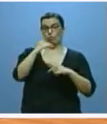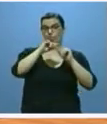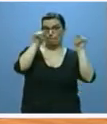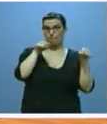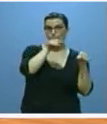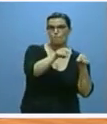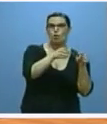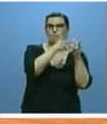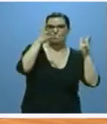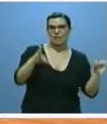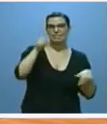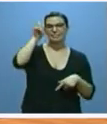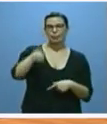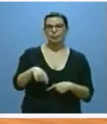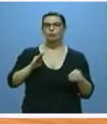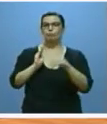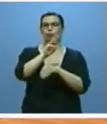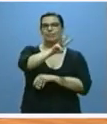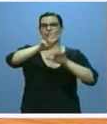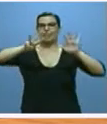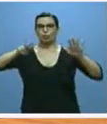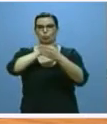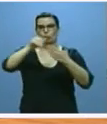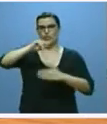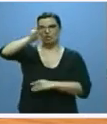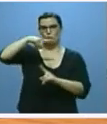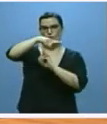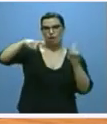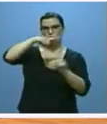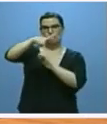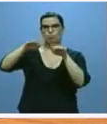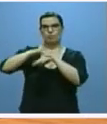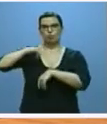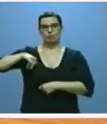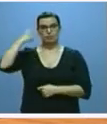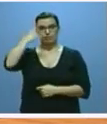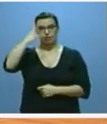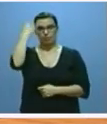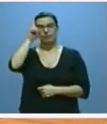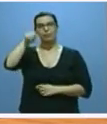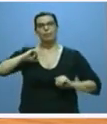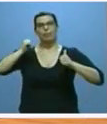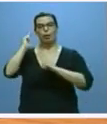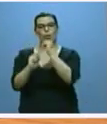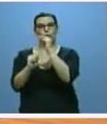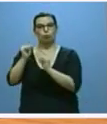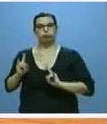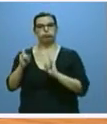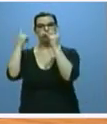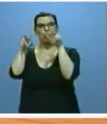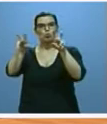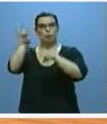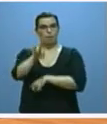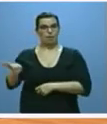concentración de una anualidad de 38 millones de euros en el complejo de Salamanca el inicio de la construcción del nuevo hospital de